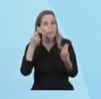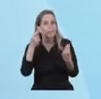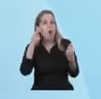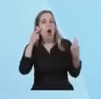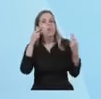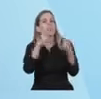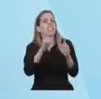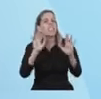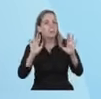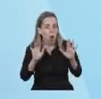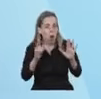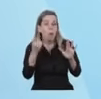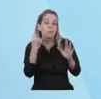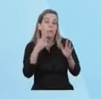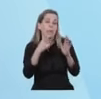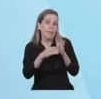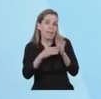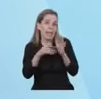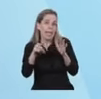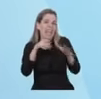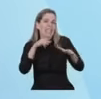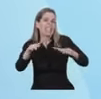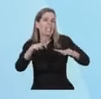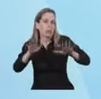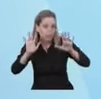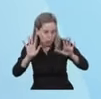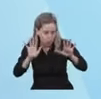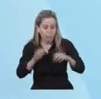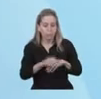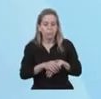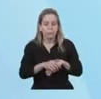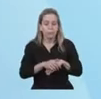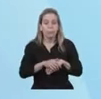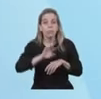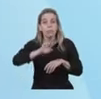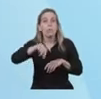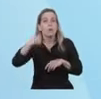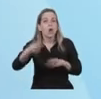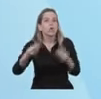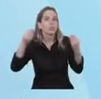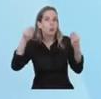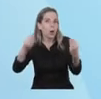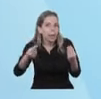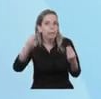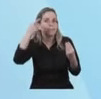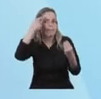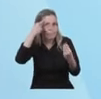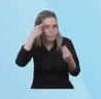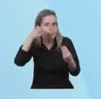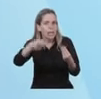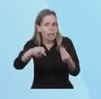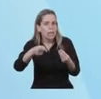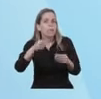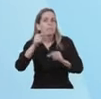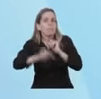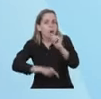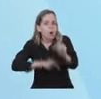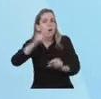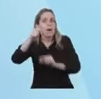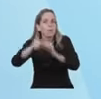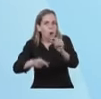cuando la situación lo permita, será regresar el público con aforos progresivos